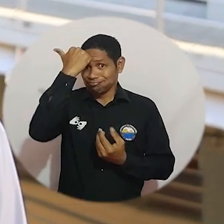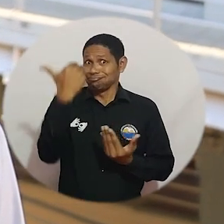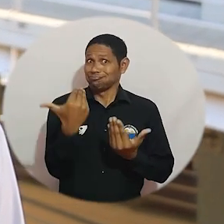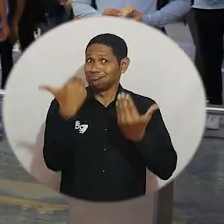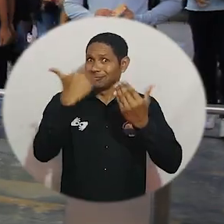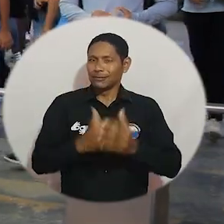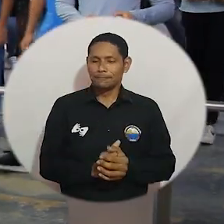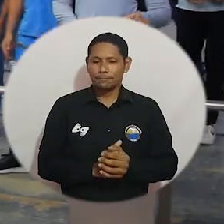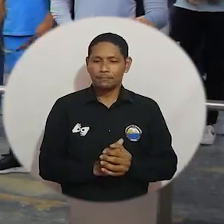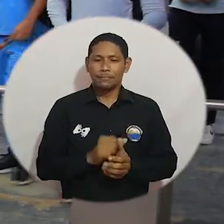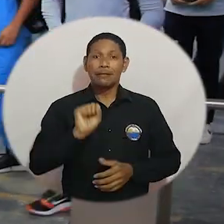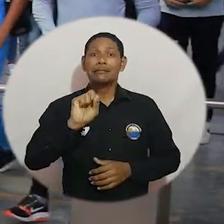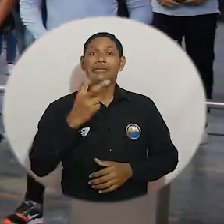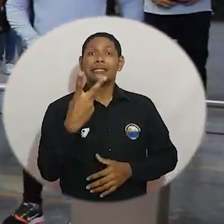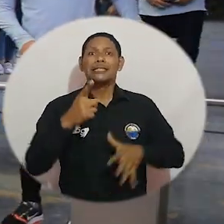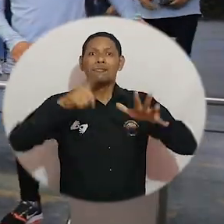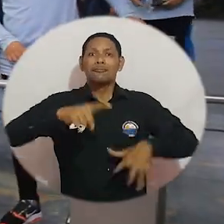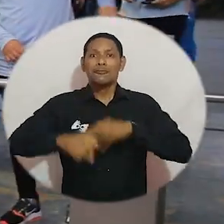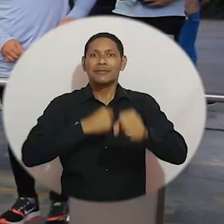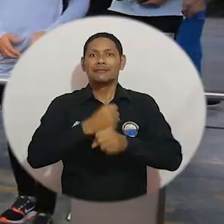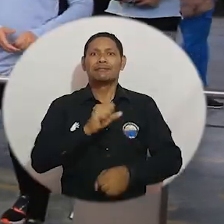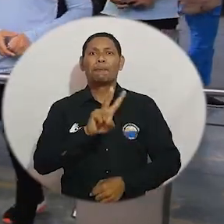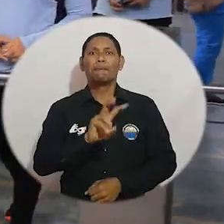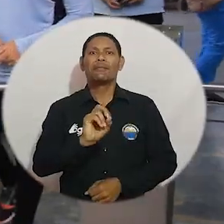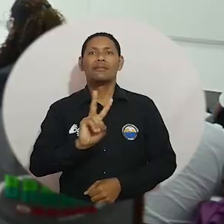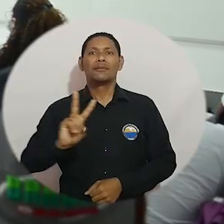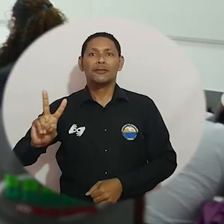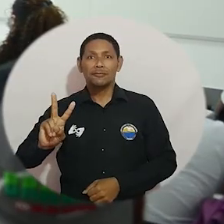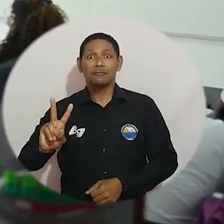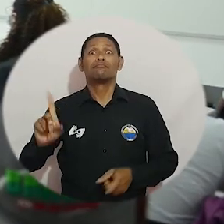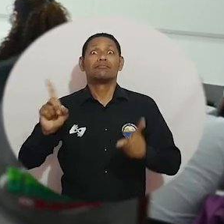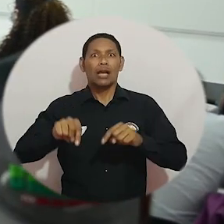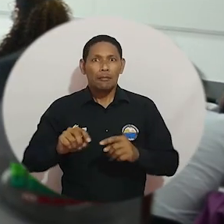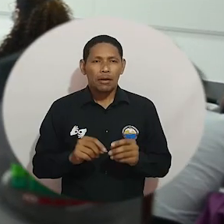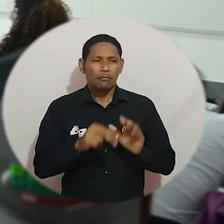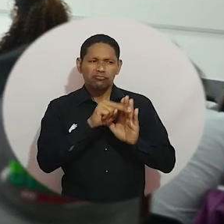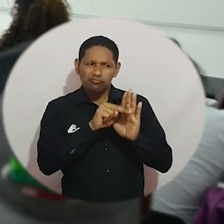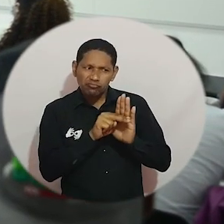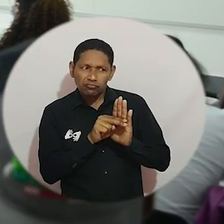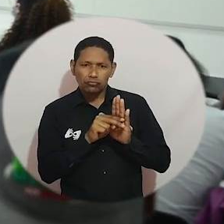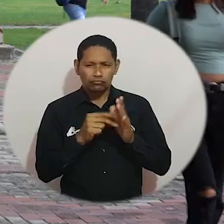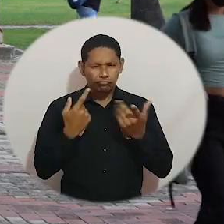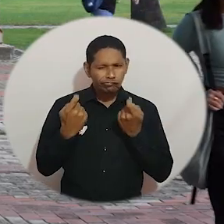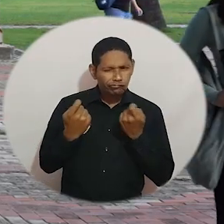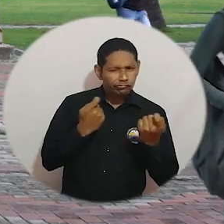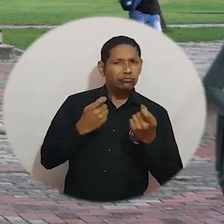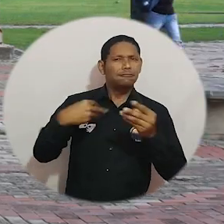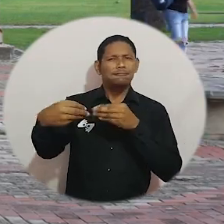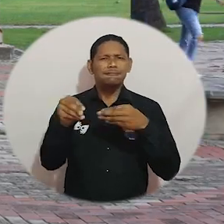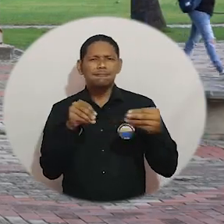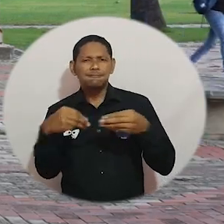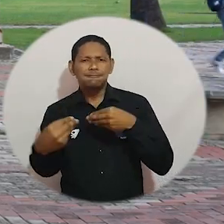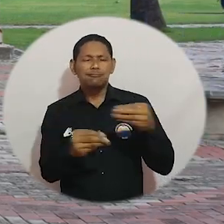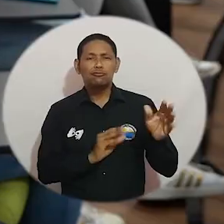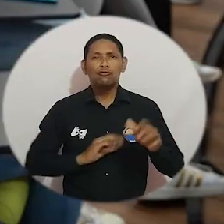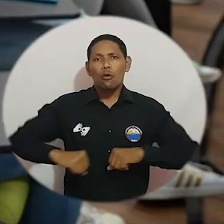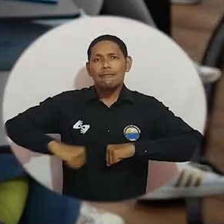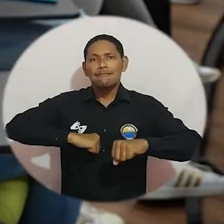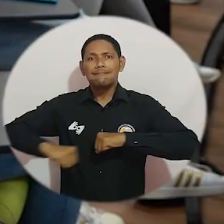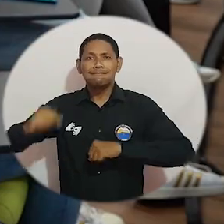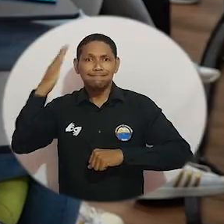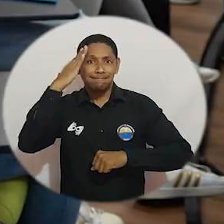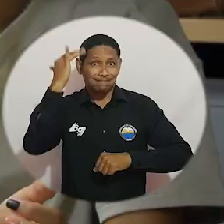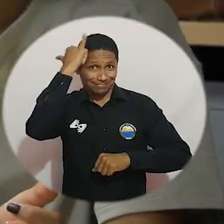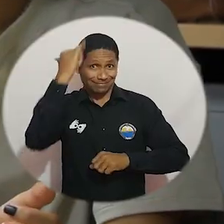docentes. El inicio del segundo semestre de 2022 también lleva consigo medidas que flexibilizarán y facilitarán las actividades